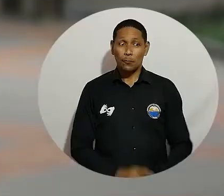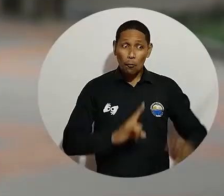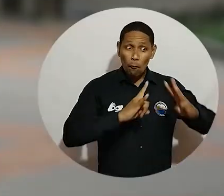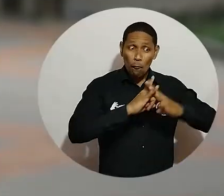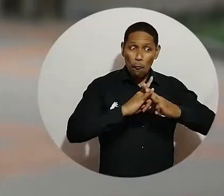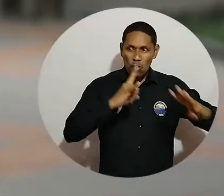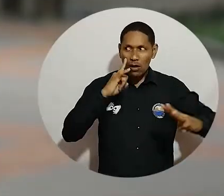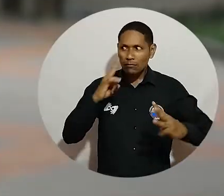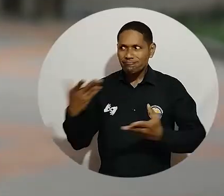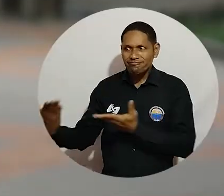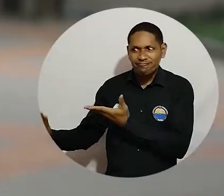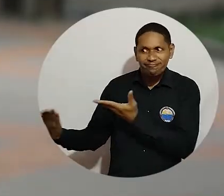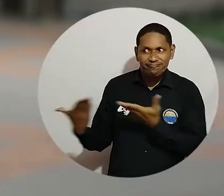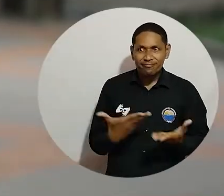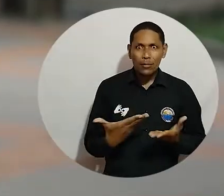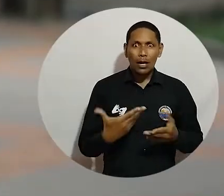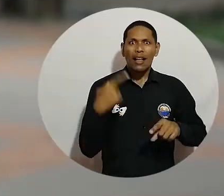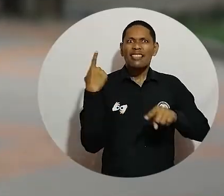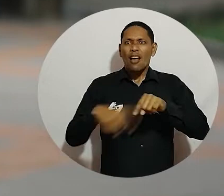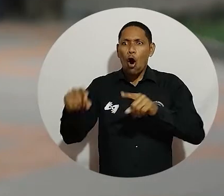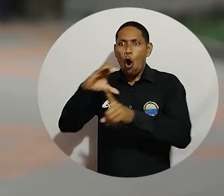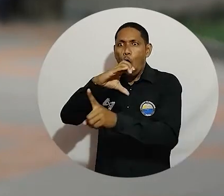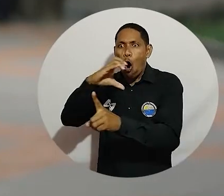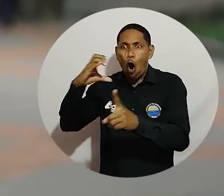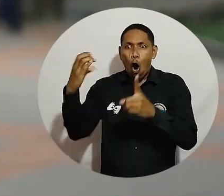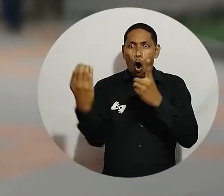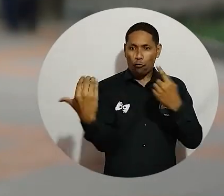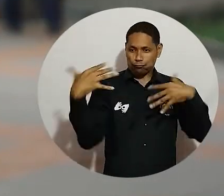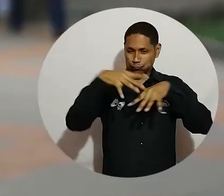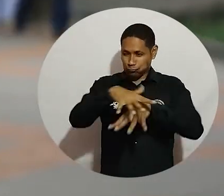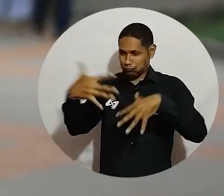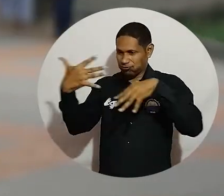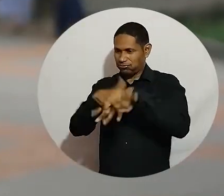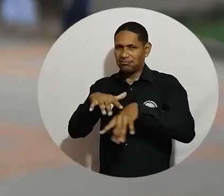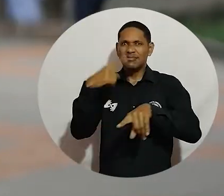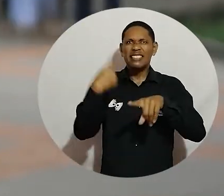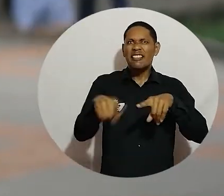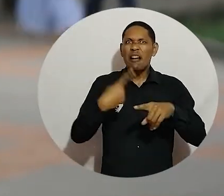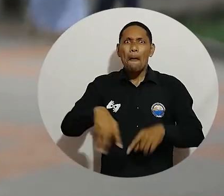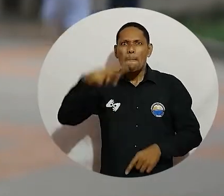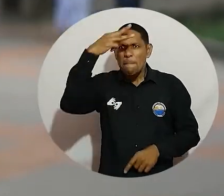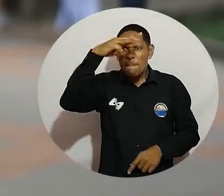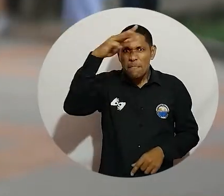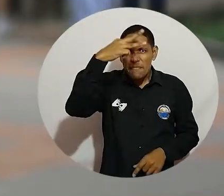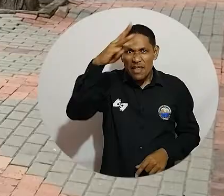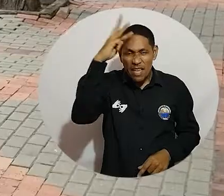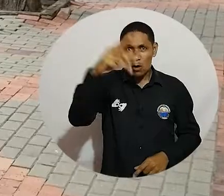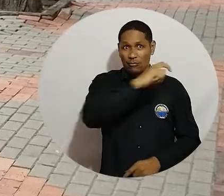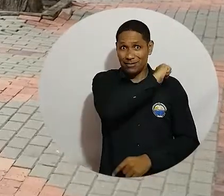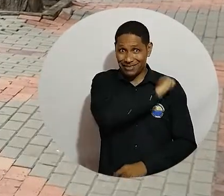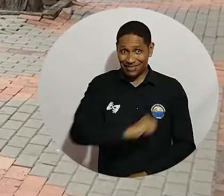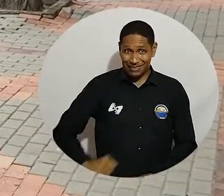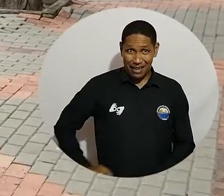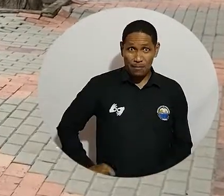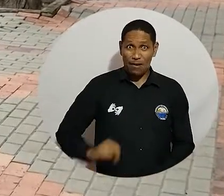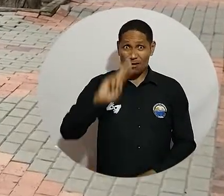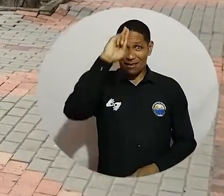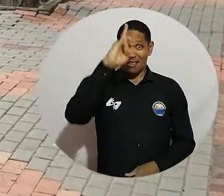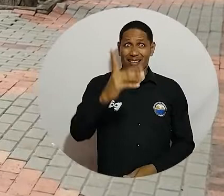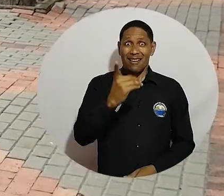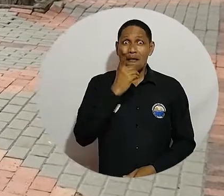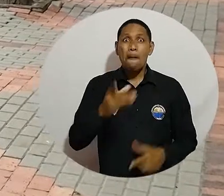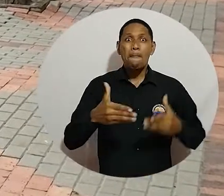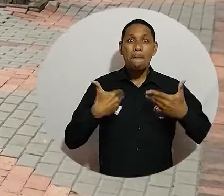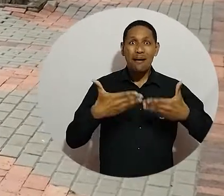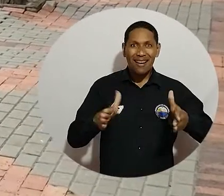Unimagdalena fue epicentro de un intercambio intercultural en el que académicos de países como México, El Salvador, República